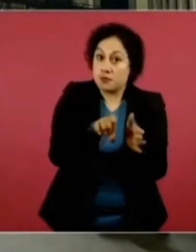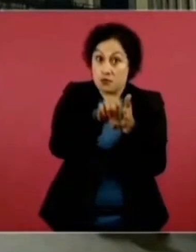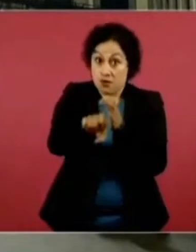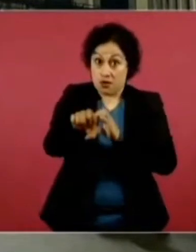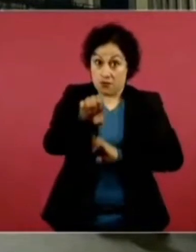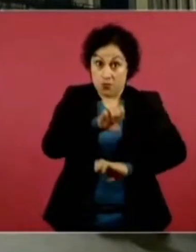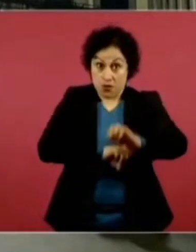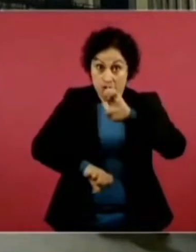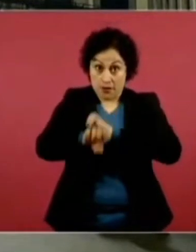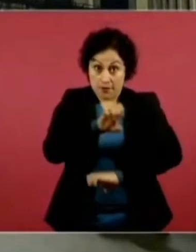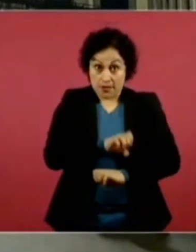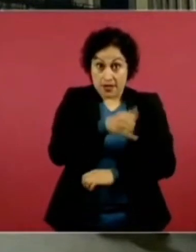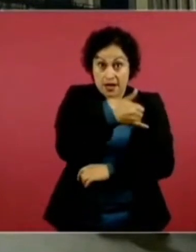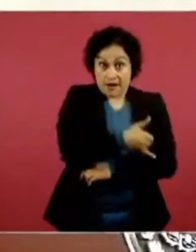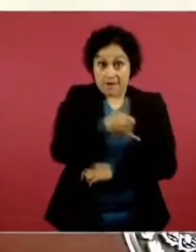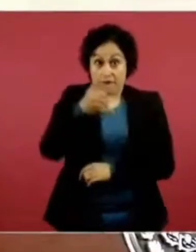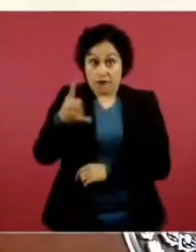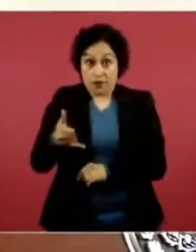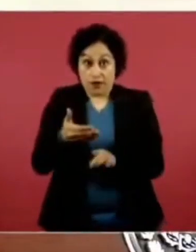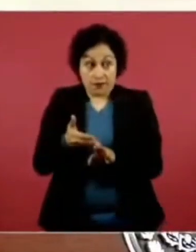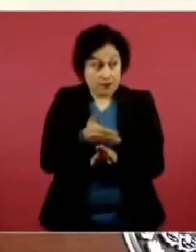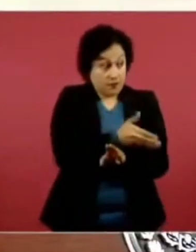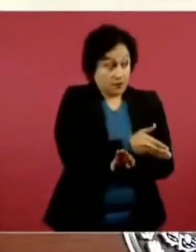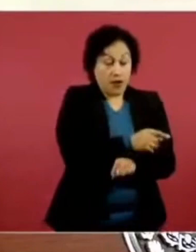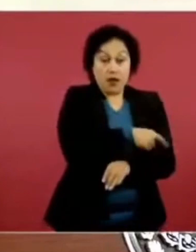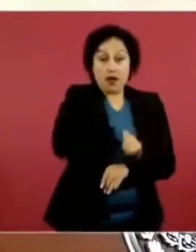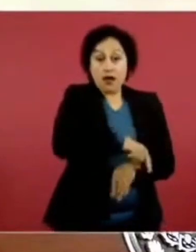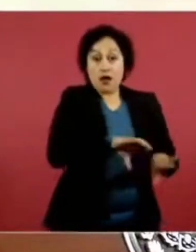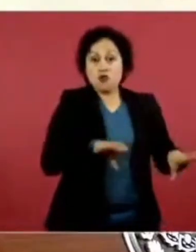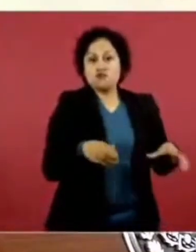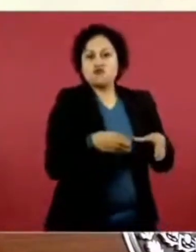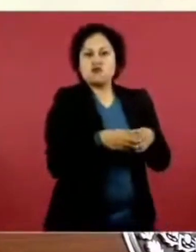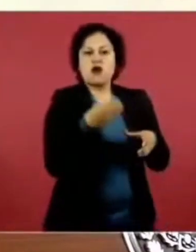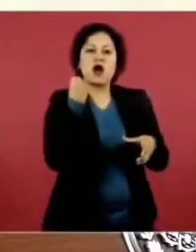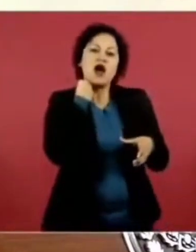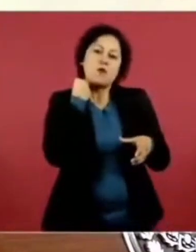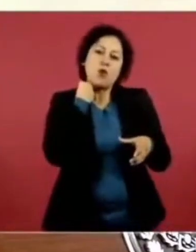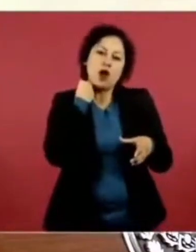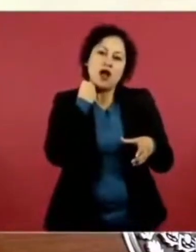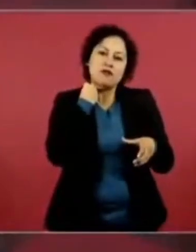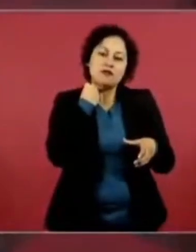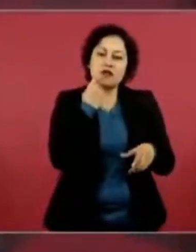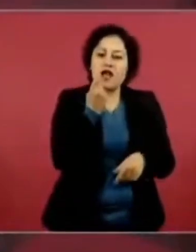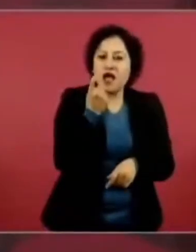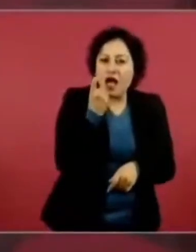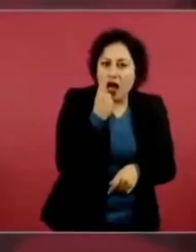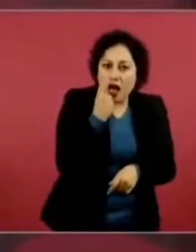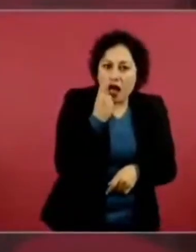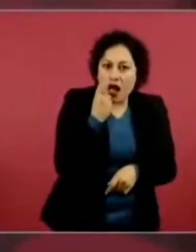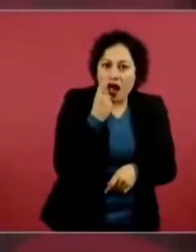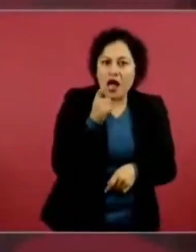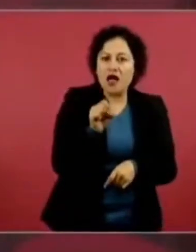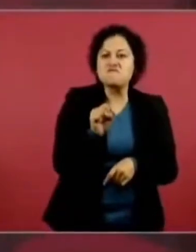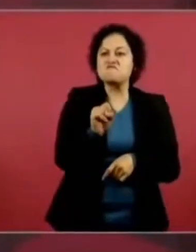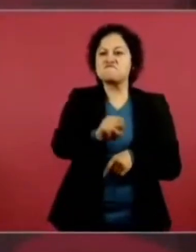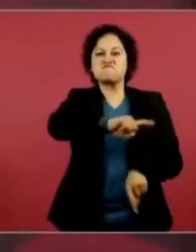de abogados que se quedaban con departamentos para venderlos.